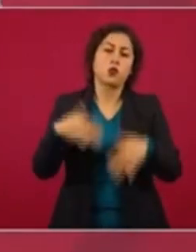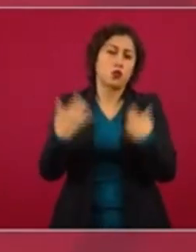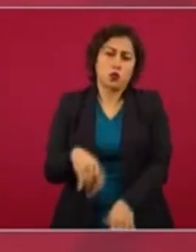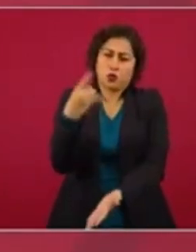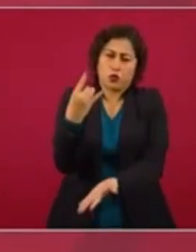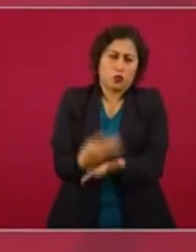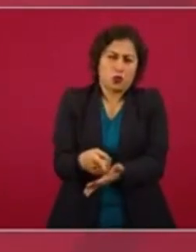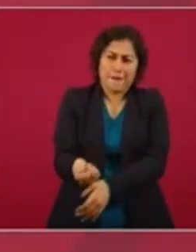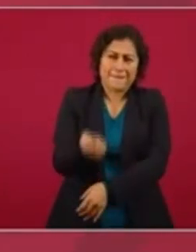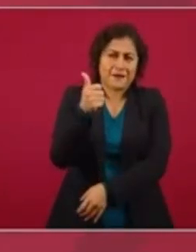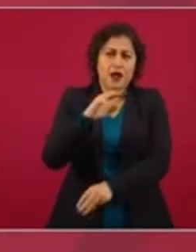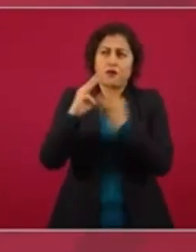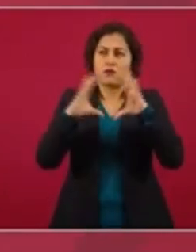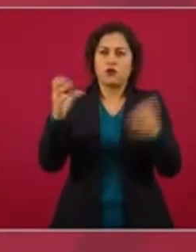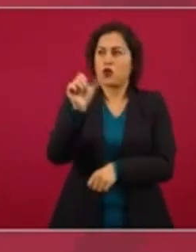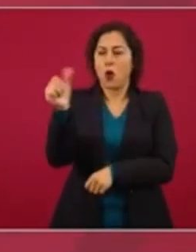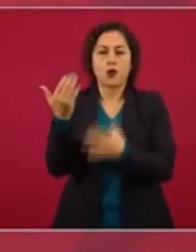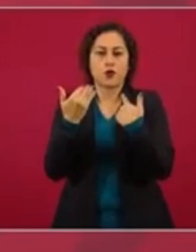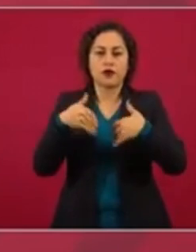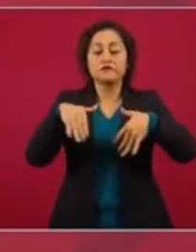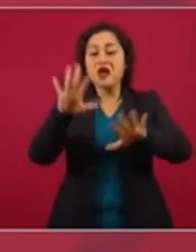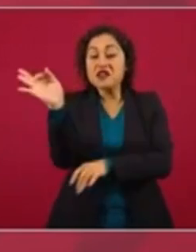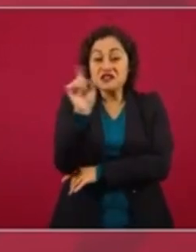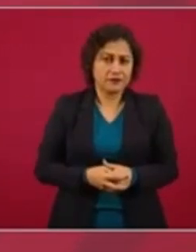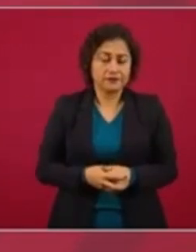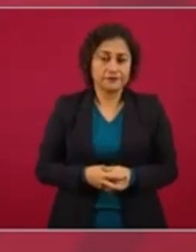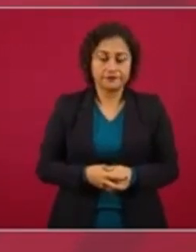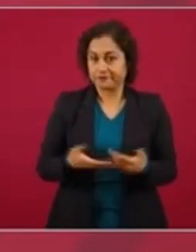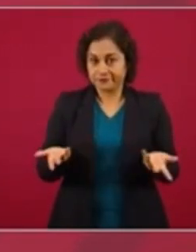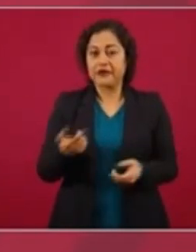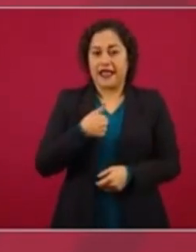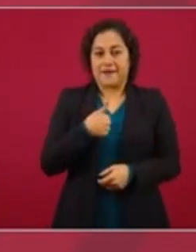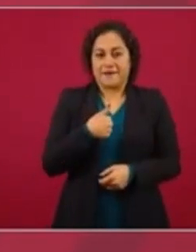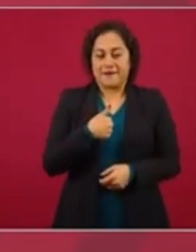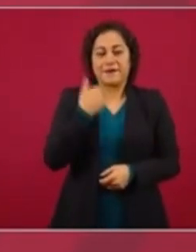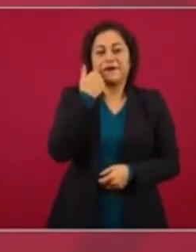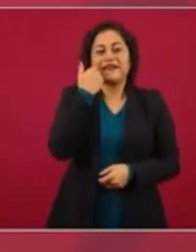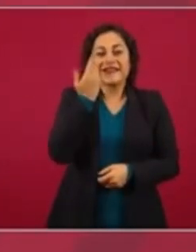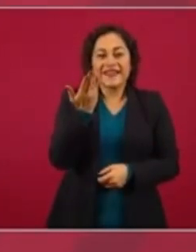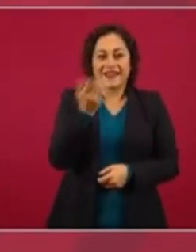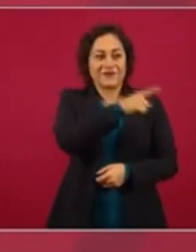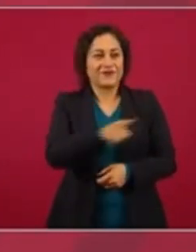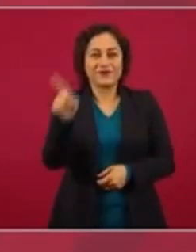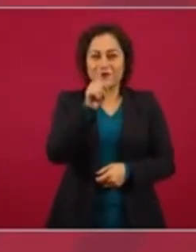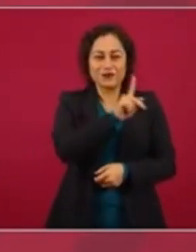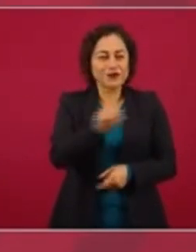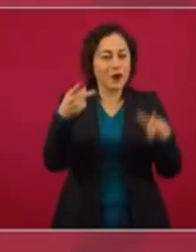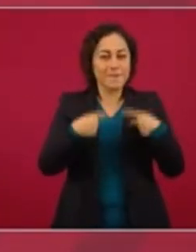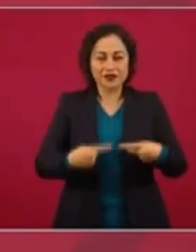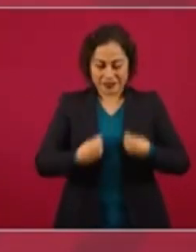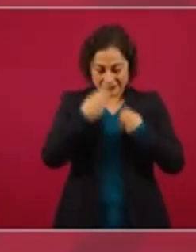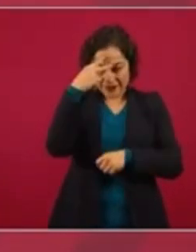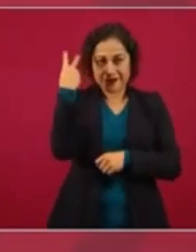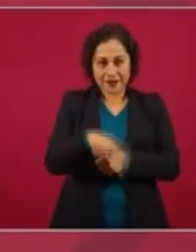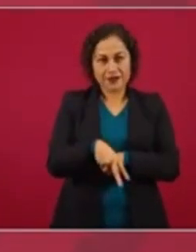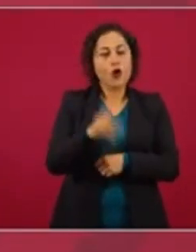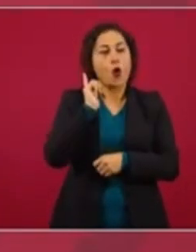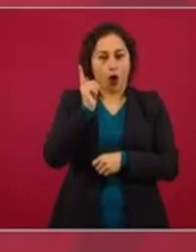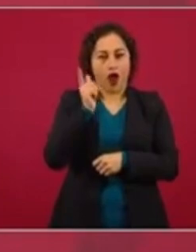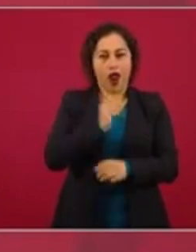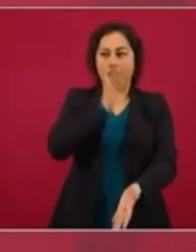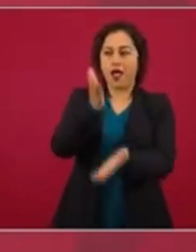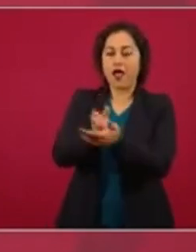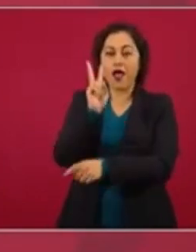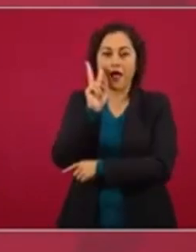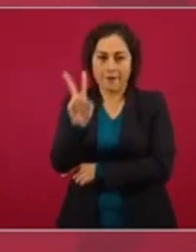solo en China puede haber algo así. A me gustaría que todos los mexicanos pudieran visitar esta obra.